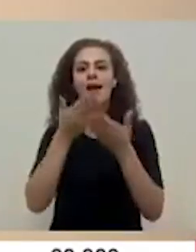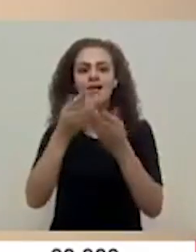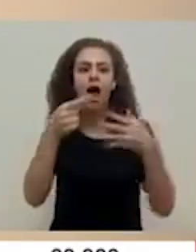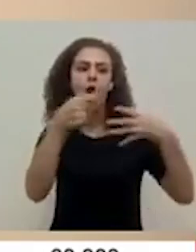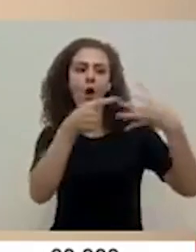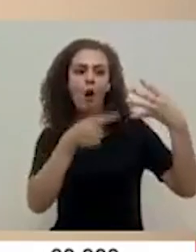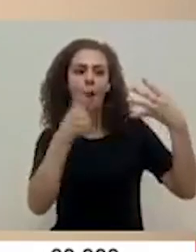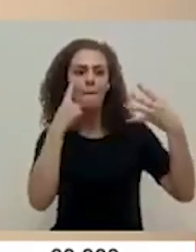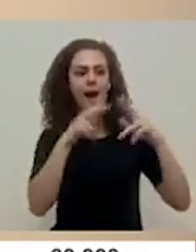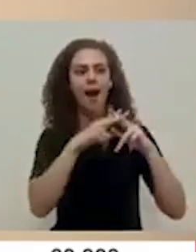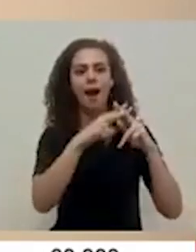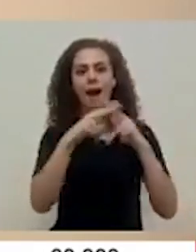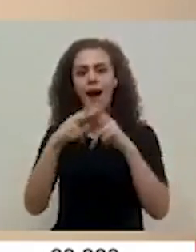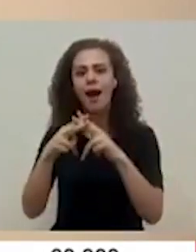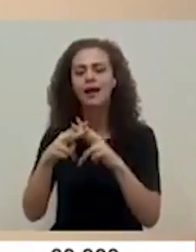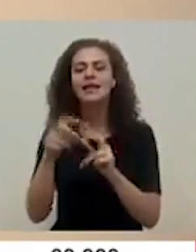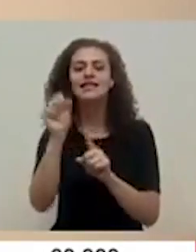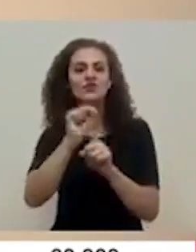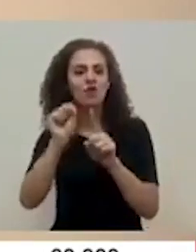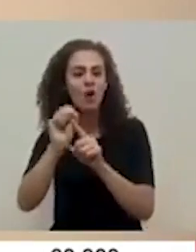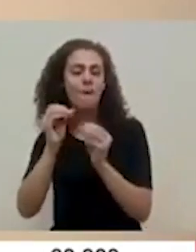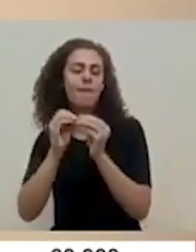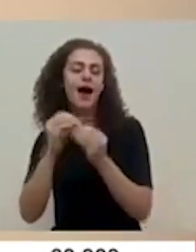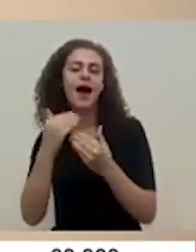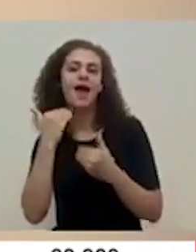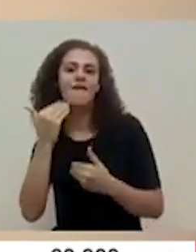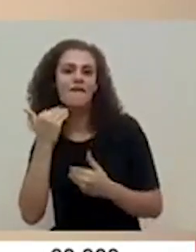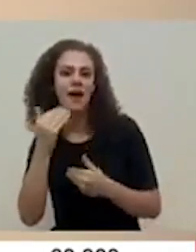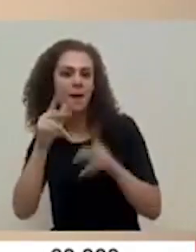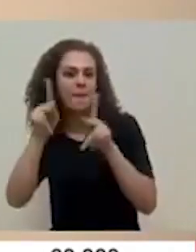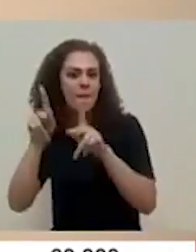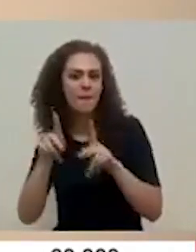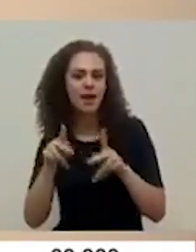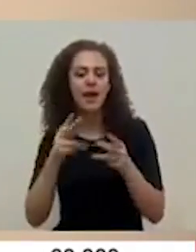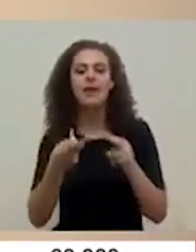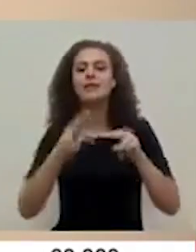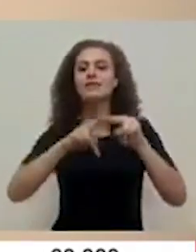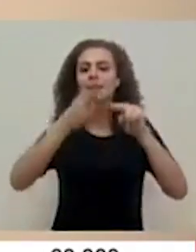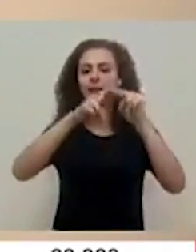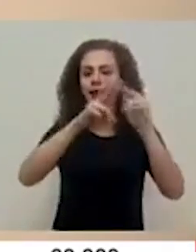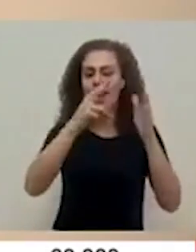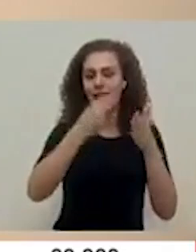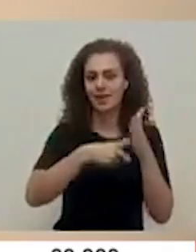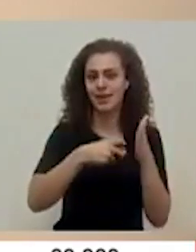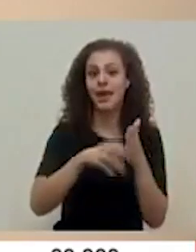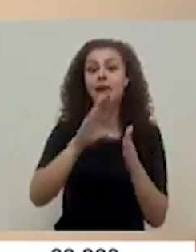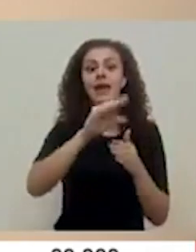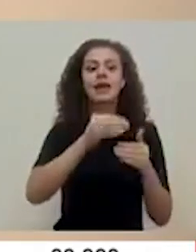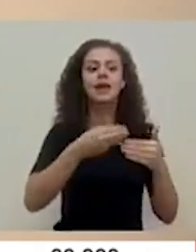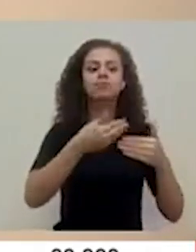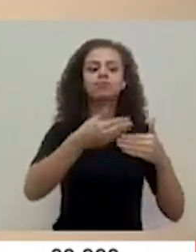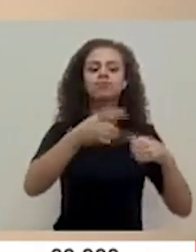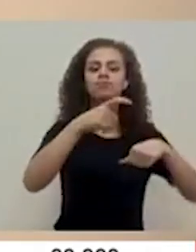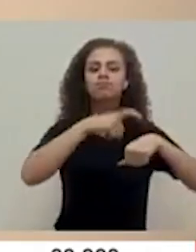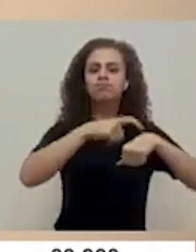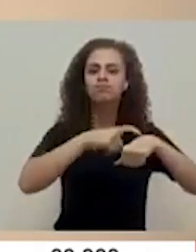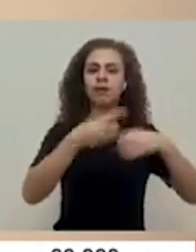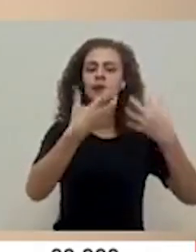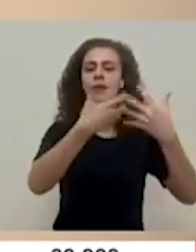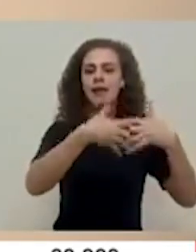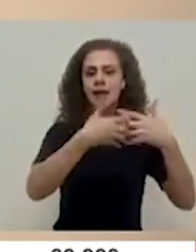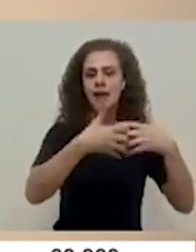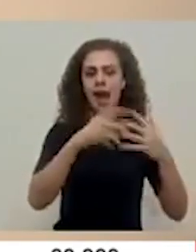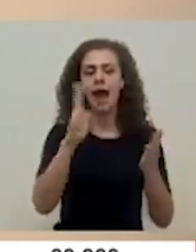de crédito en condiciones muy favorables en términos de la tasa de interés y también de los plazos en las